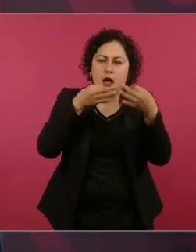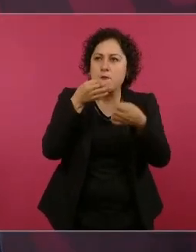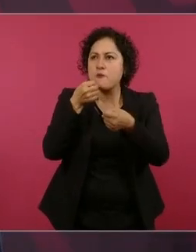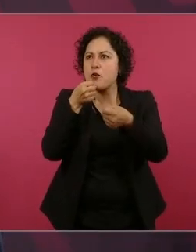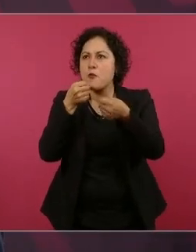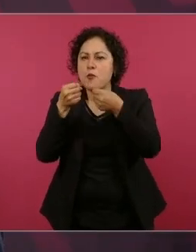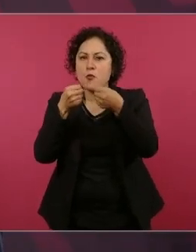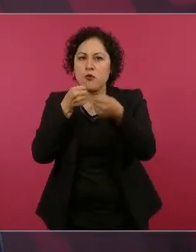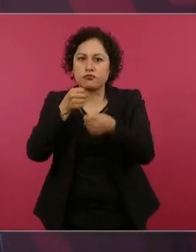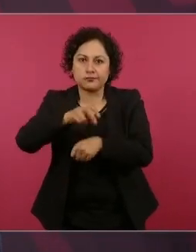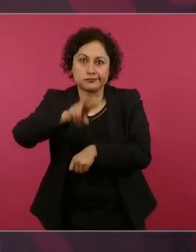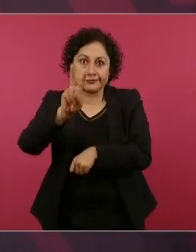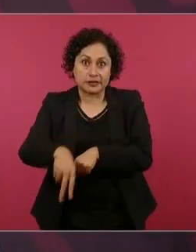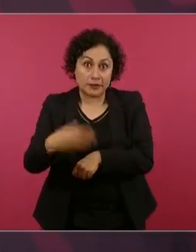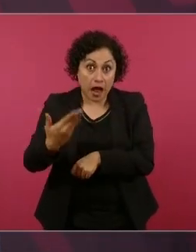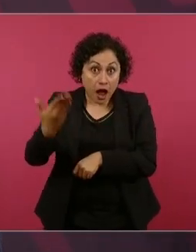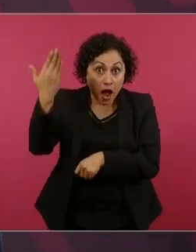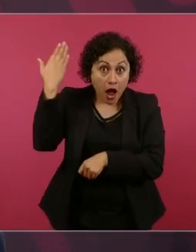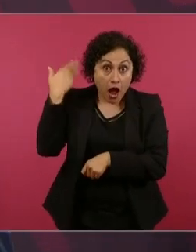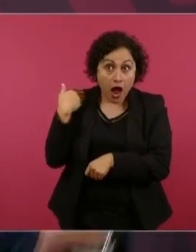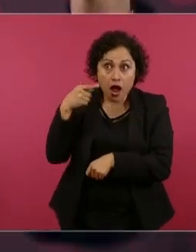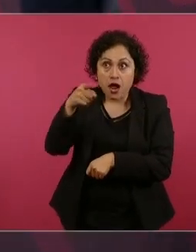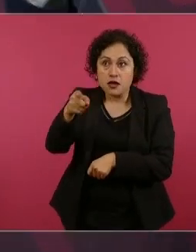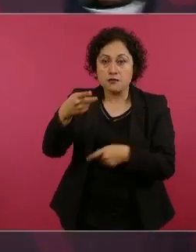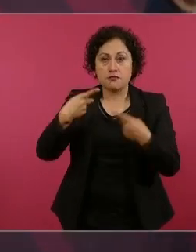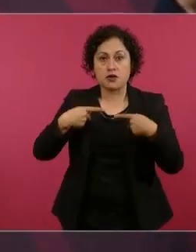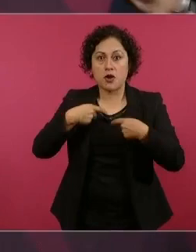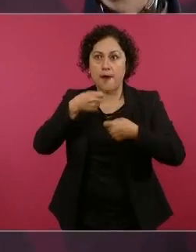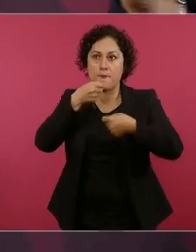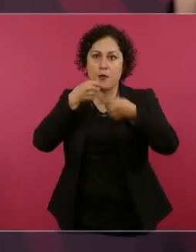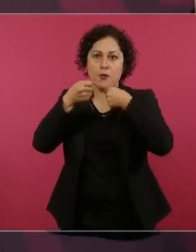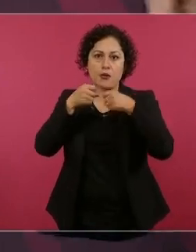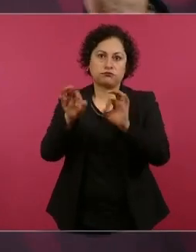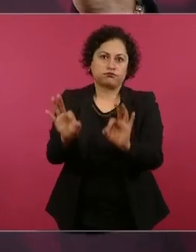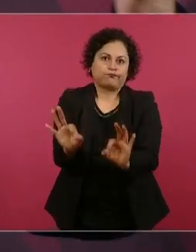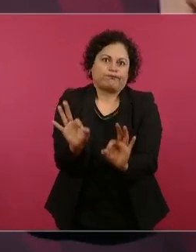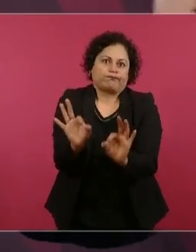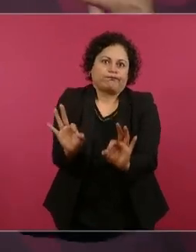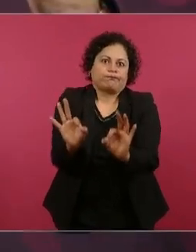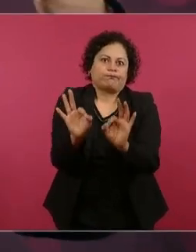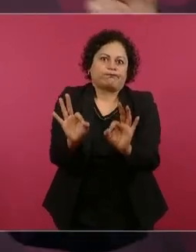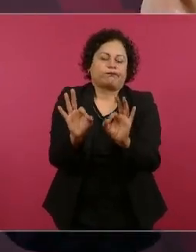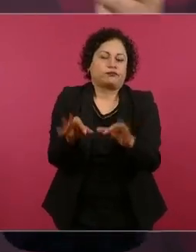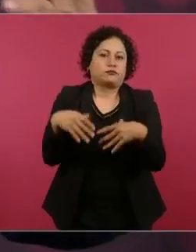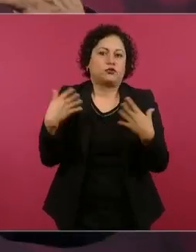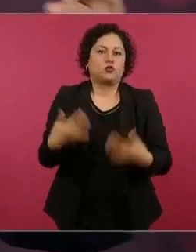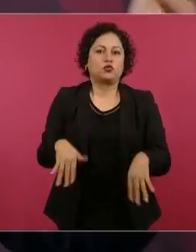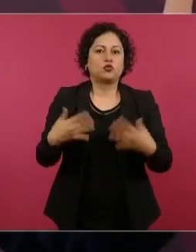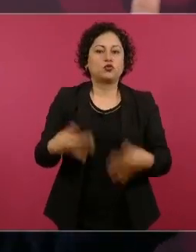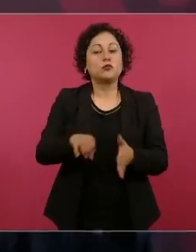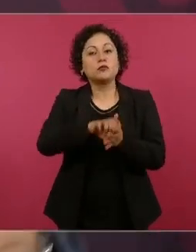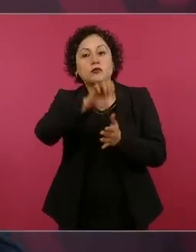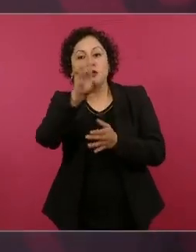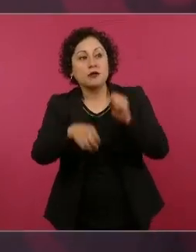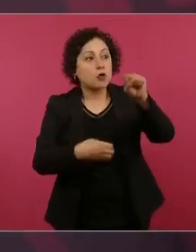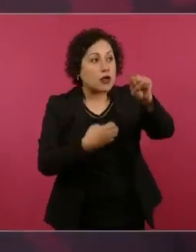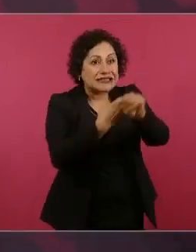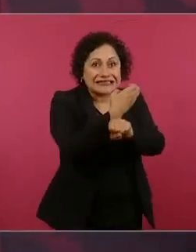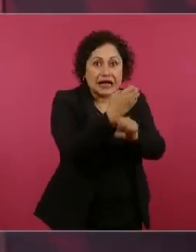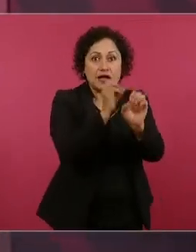habían muy buenos conductores de noticias, ciudadanos, eran instituciones en las regiones, en los pueblos, en los estados.